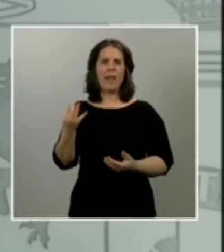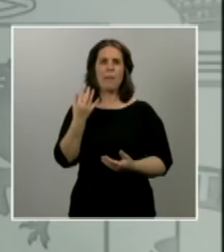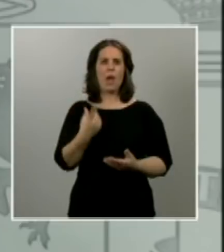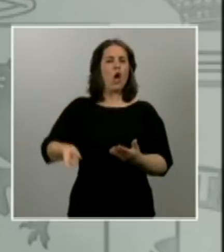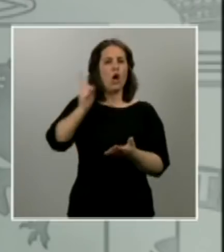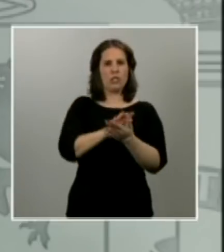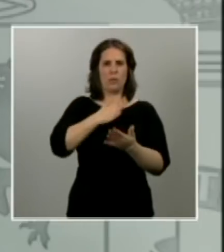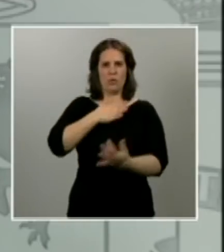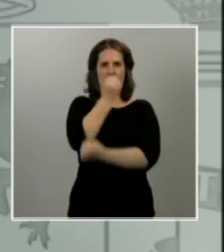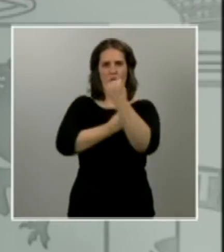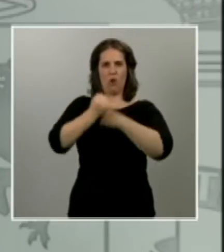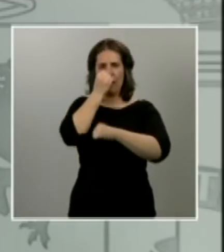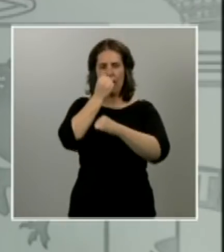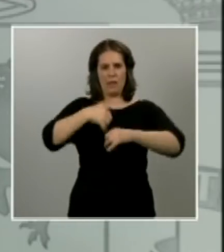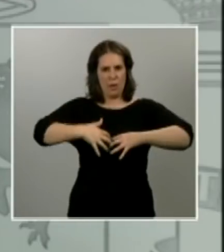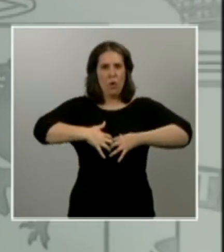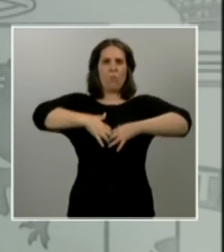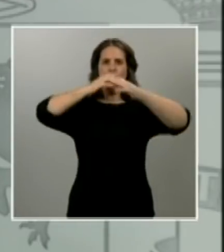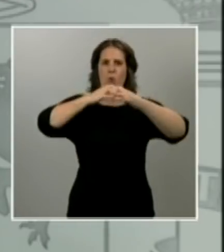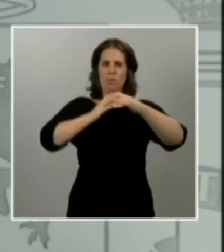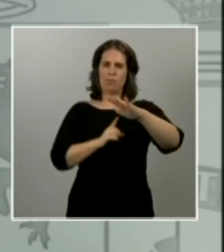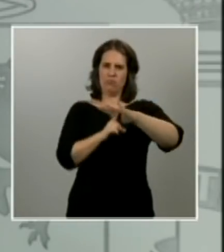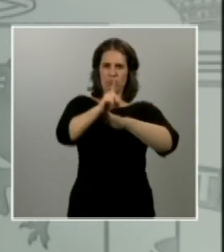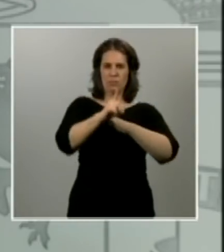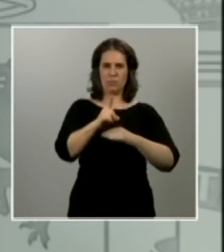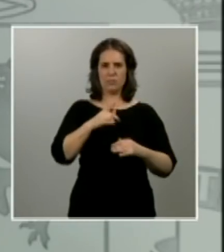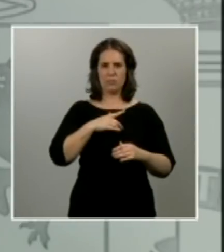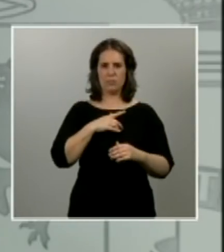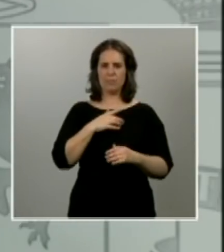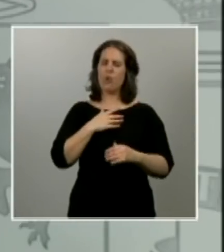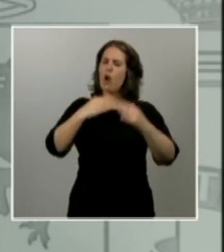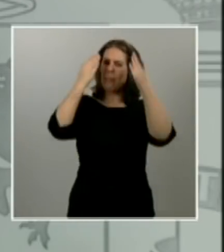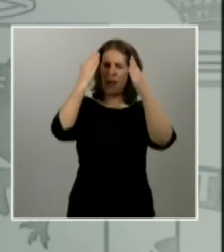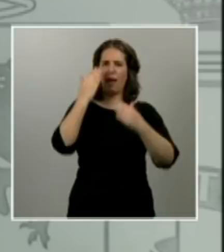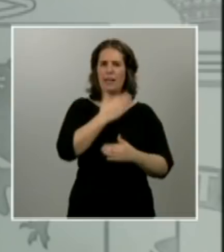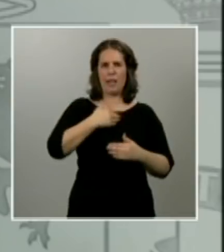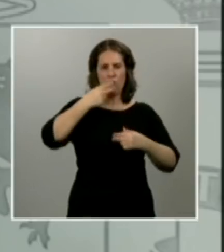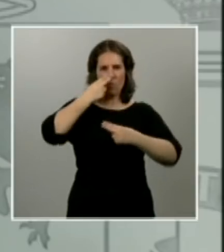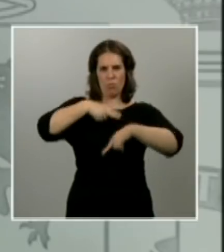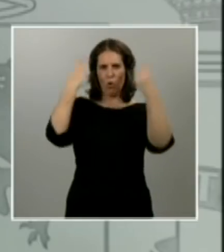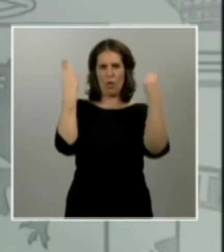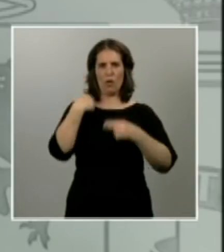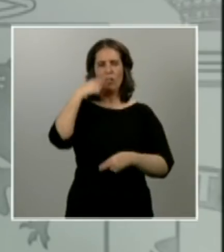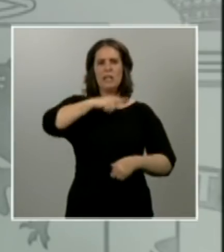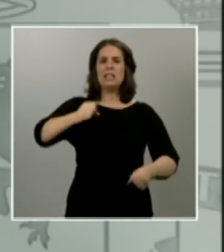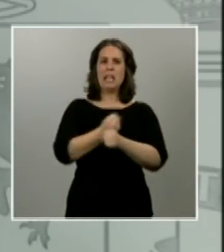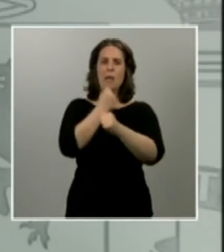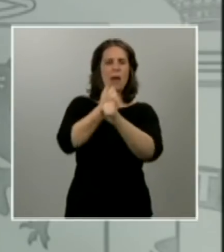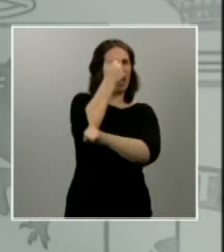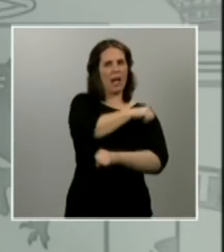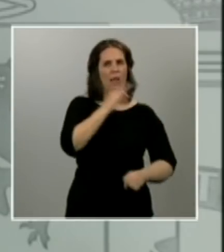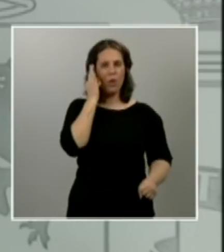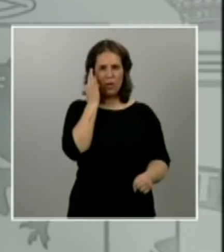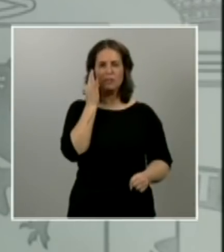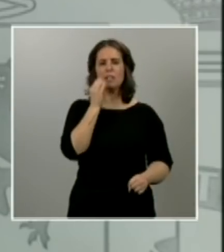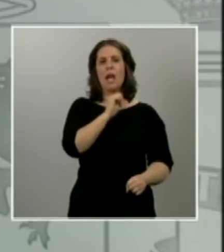y de nuestro sistema productivo. Yo quiero rendir un homenaje y un reconocimiento público tanto a los trabajadores y trabajadoras como a los autónomos y también